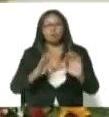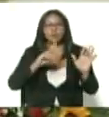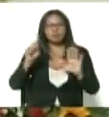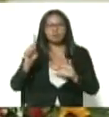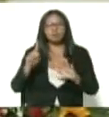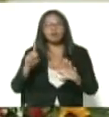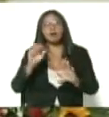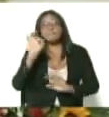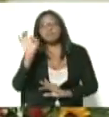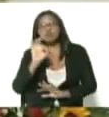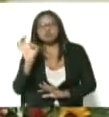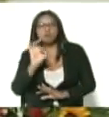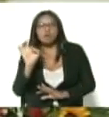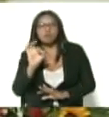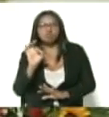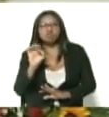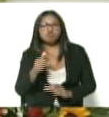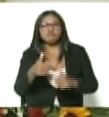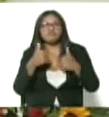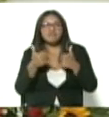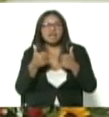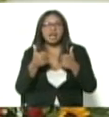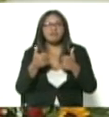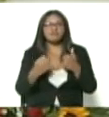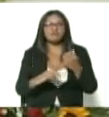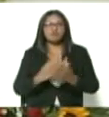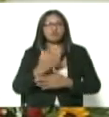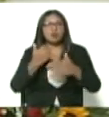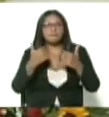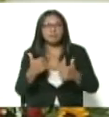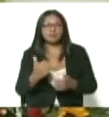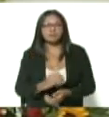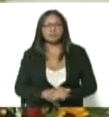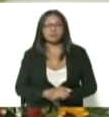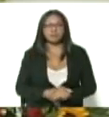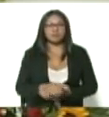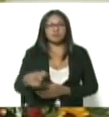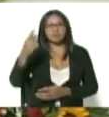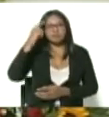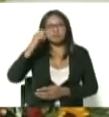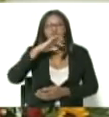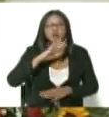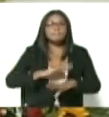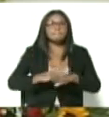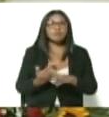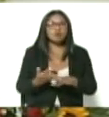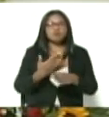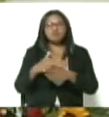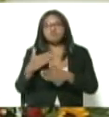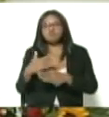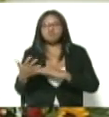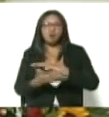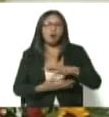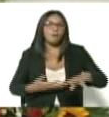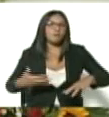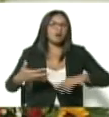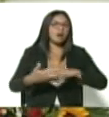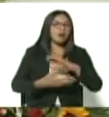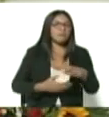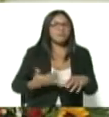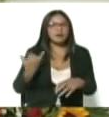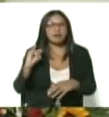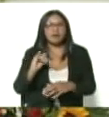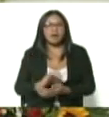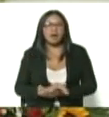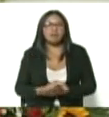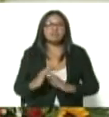.6%, así que este es un día histórico, porque a pesar de las dificultades, a pesar del